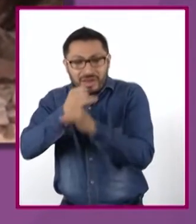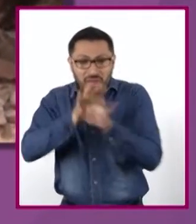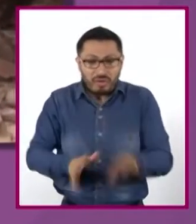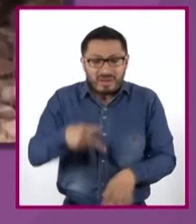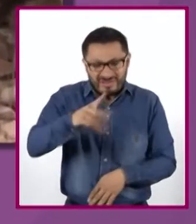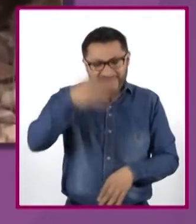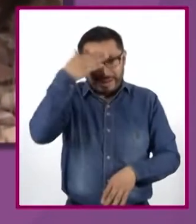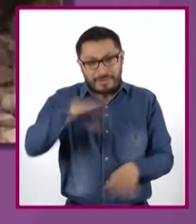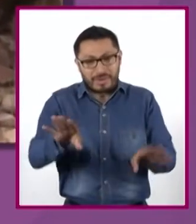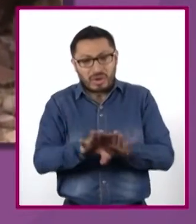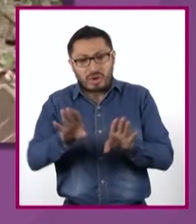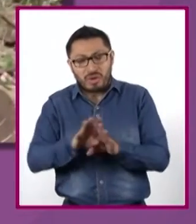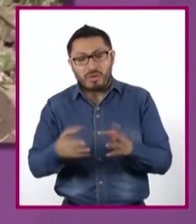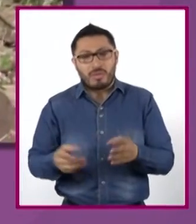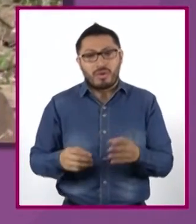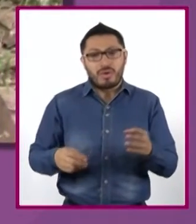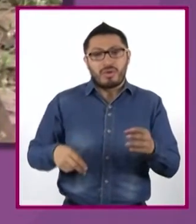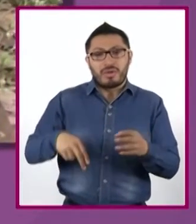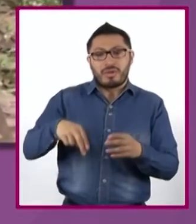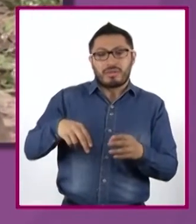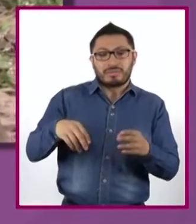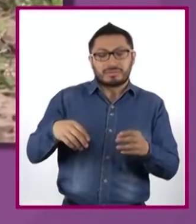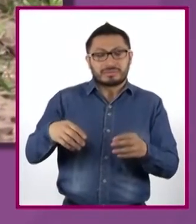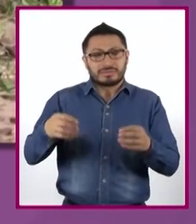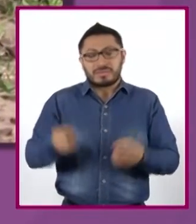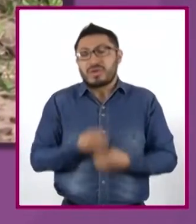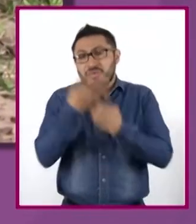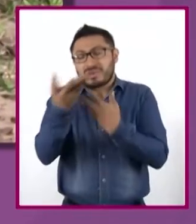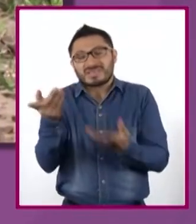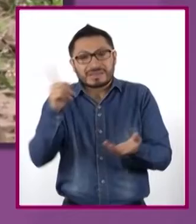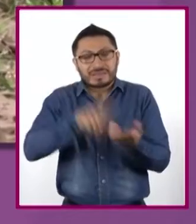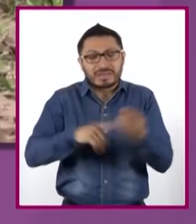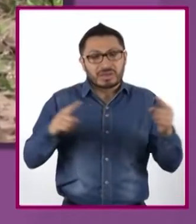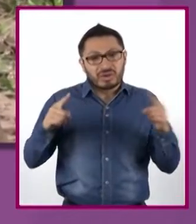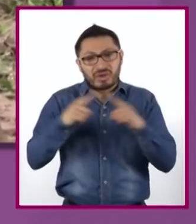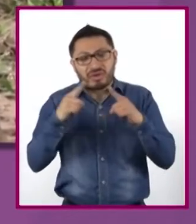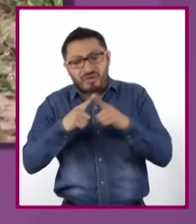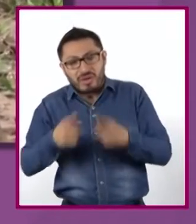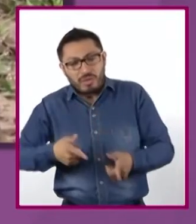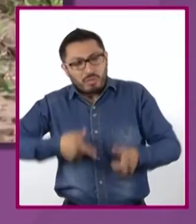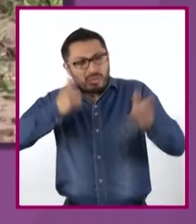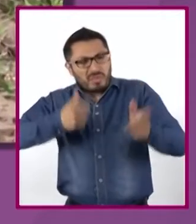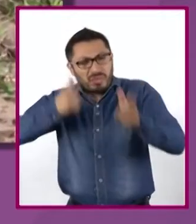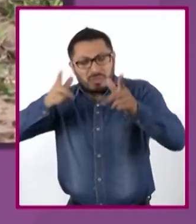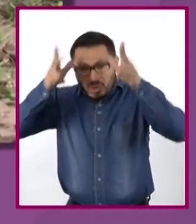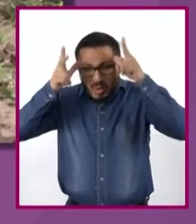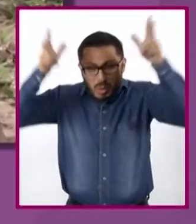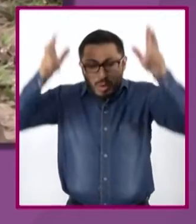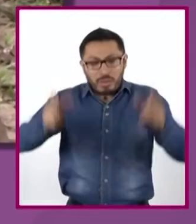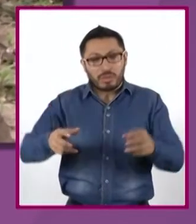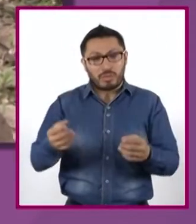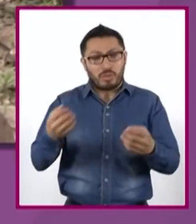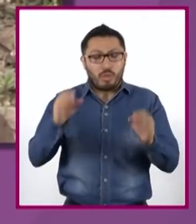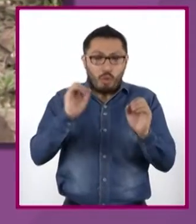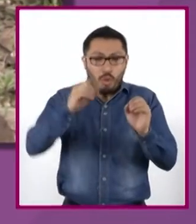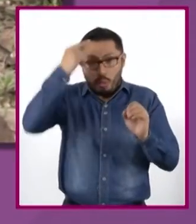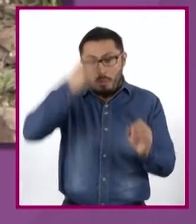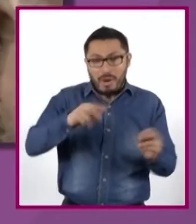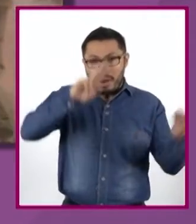como en Boca de Potrerillos y Nuevo León se trata de expresiones involucradas en rituales de iniciación, cacería del venado o dedicados al cosmos.